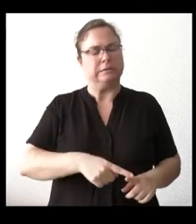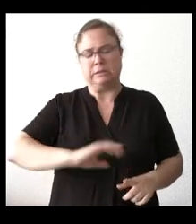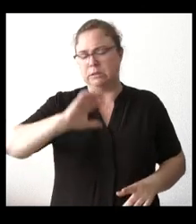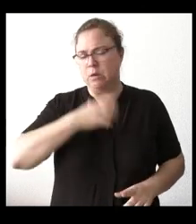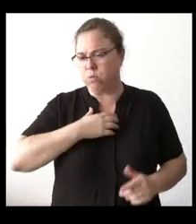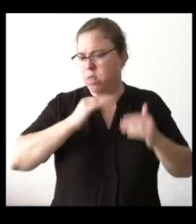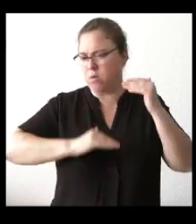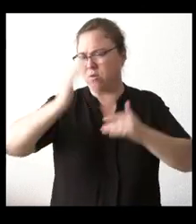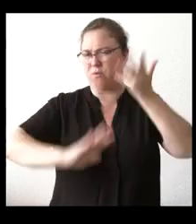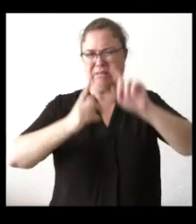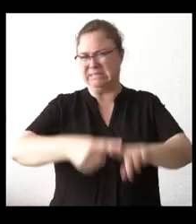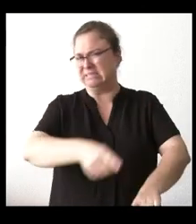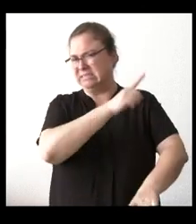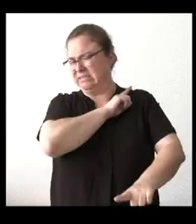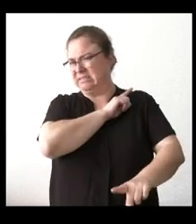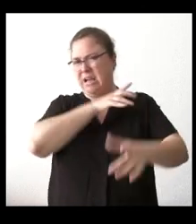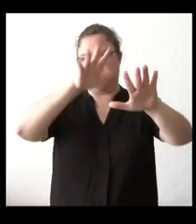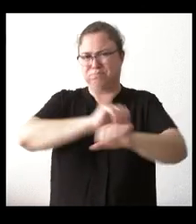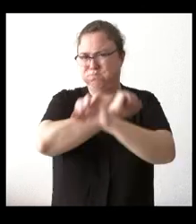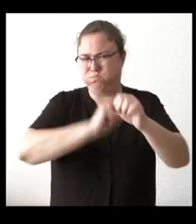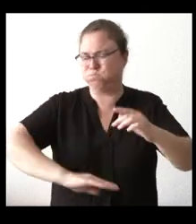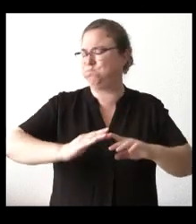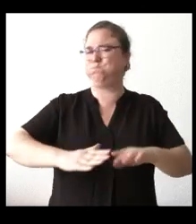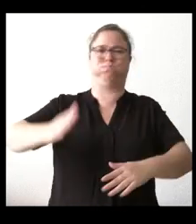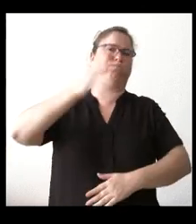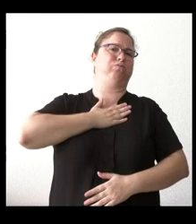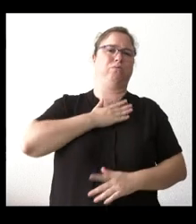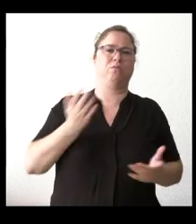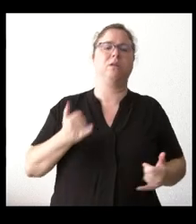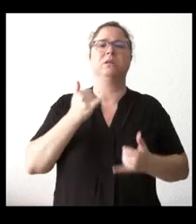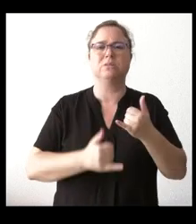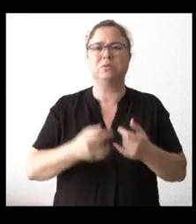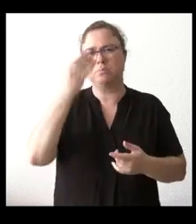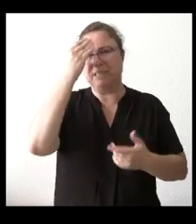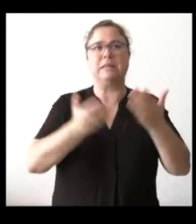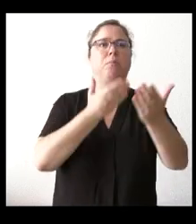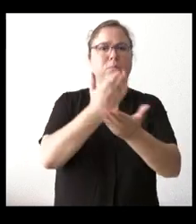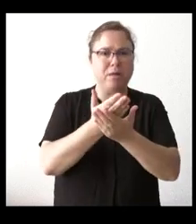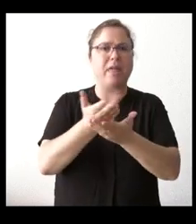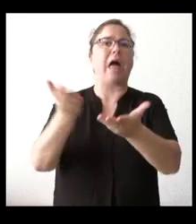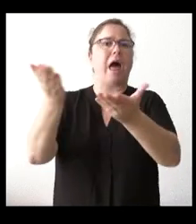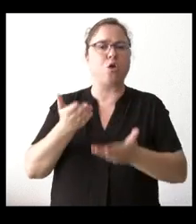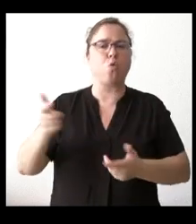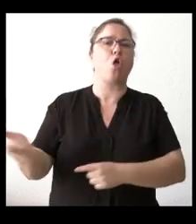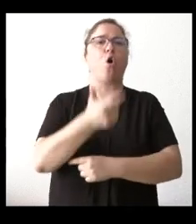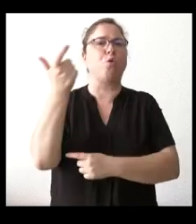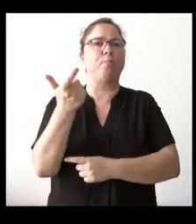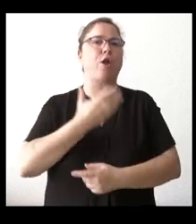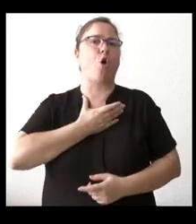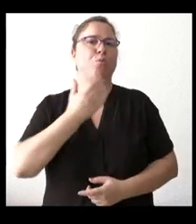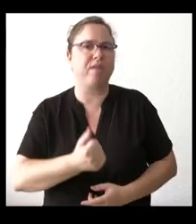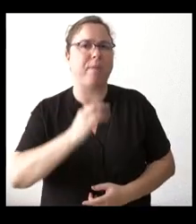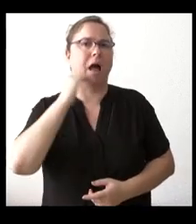se complicó muchísimo la cosa. En algún momento tuvieron que pedir ayuda de bomberos municipales en fin